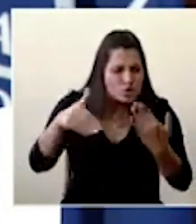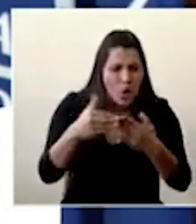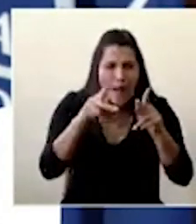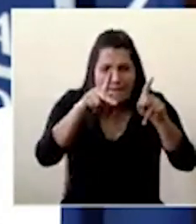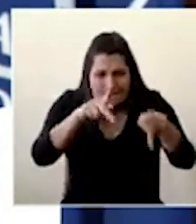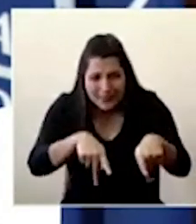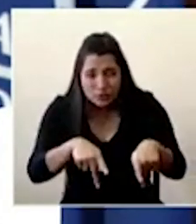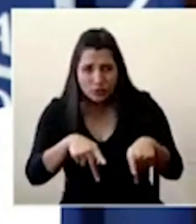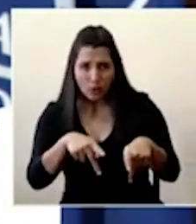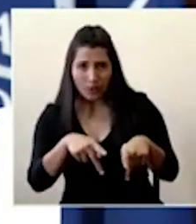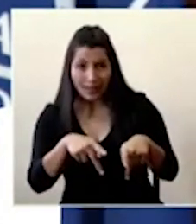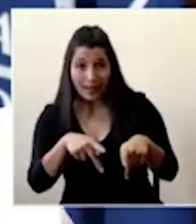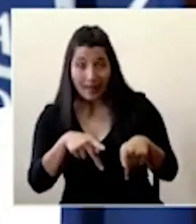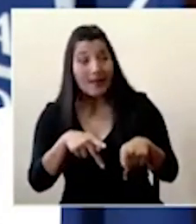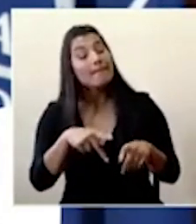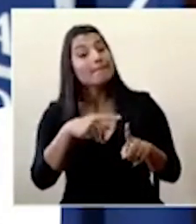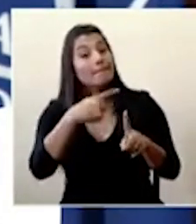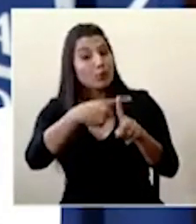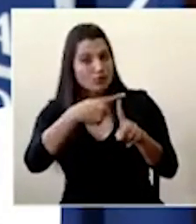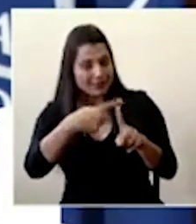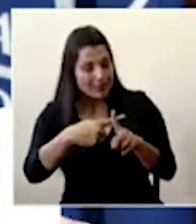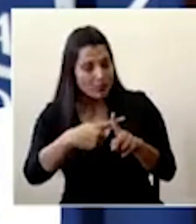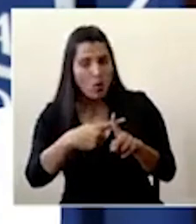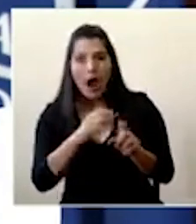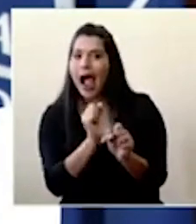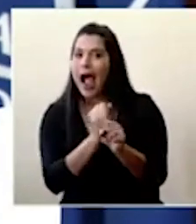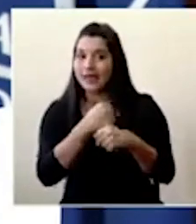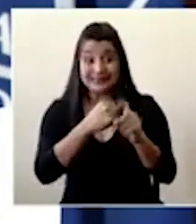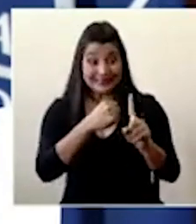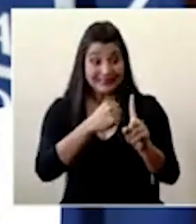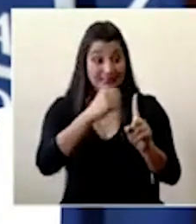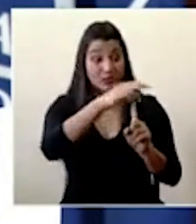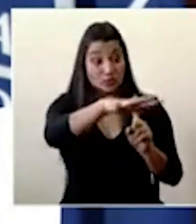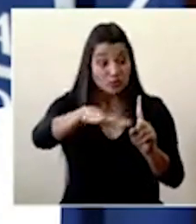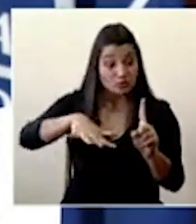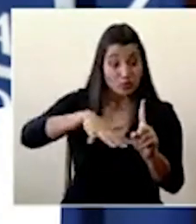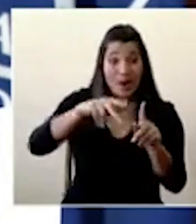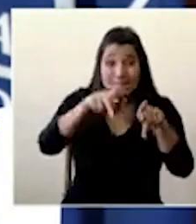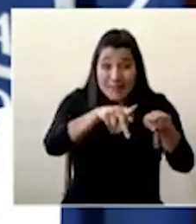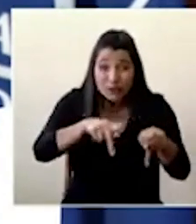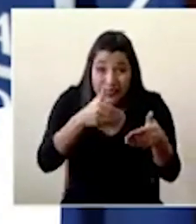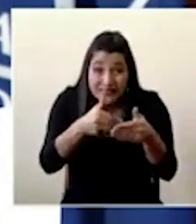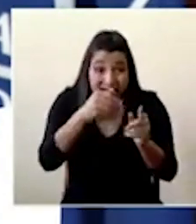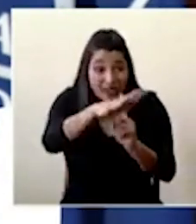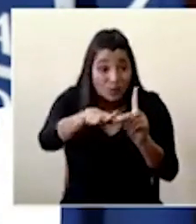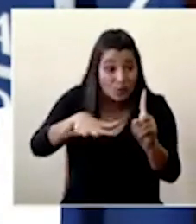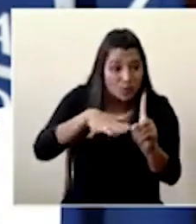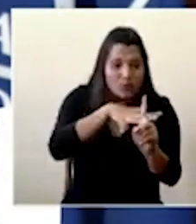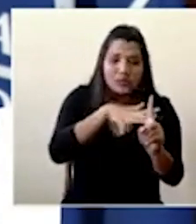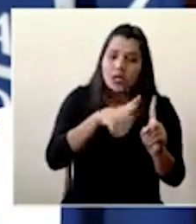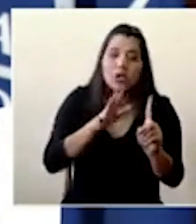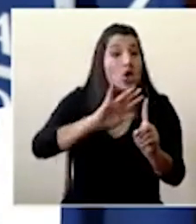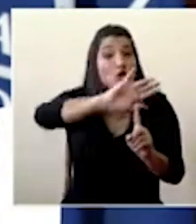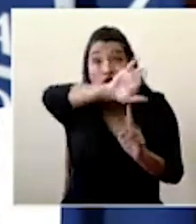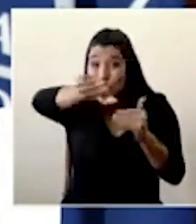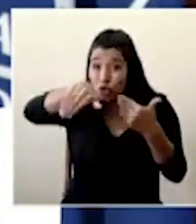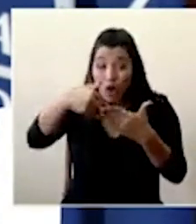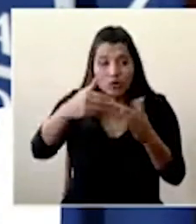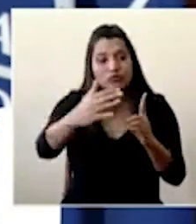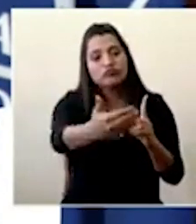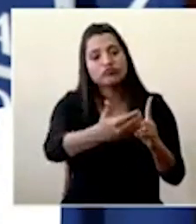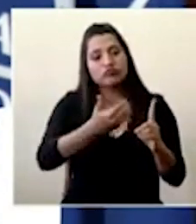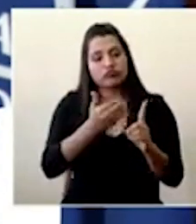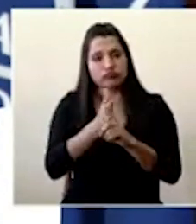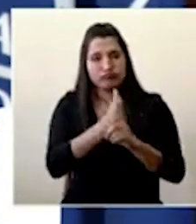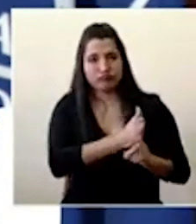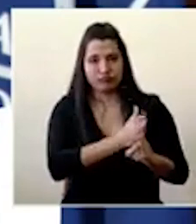se ha hecho todo el seguimiento y todo el levantamiento de los contactos cercanos para poder hacer los aislamientos o cuarentenas correspondientes